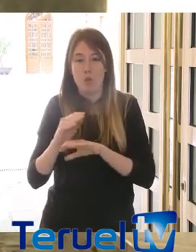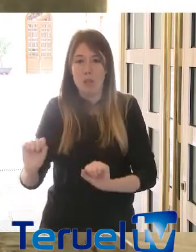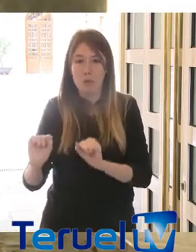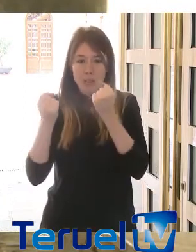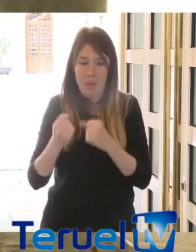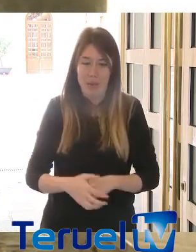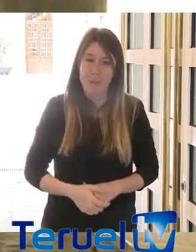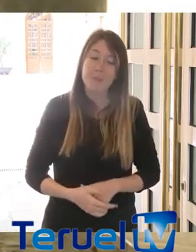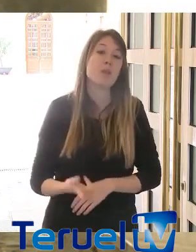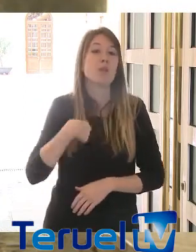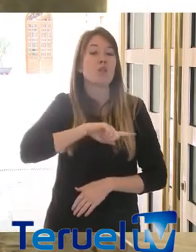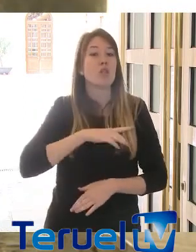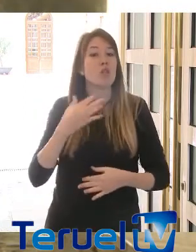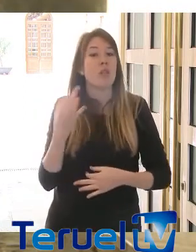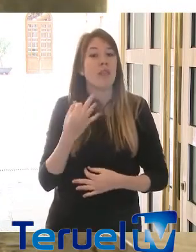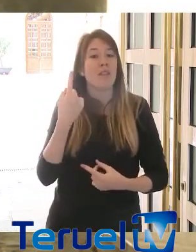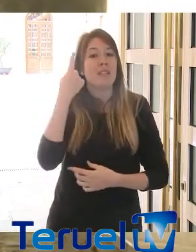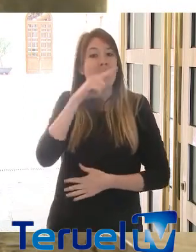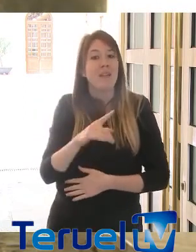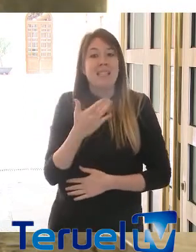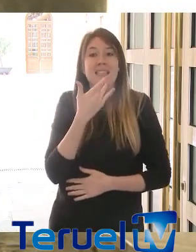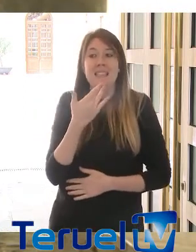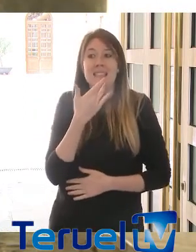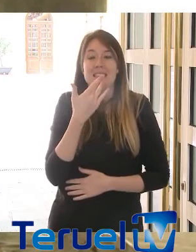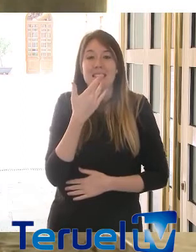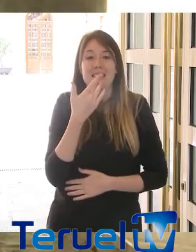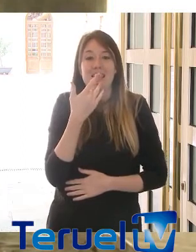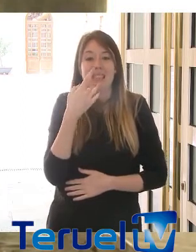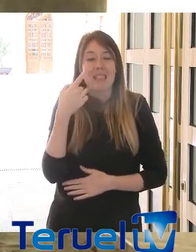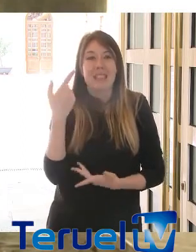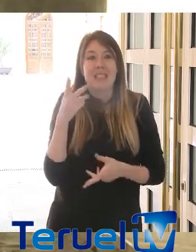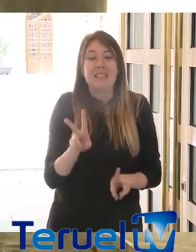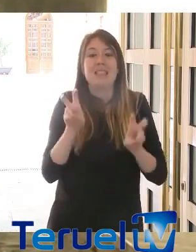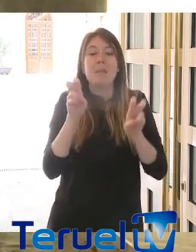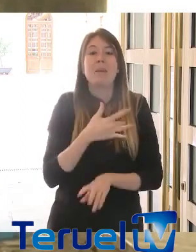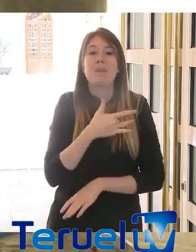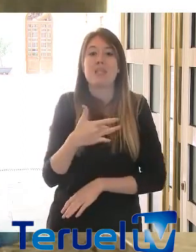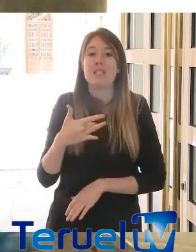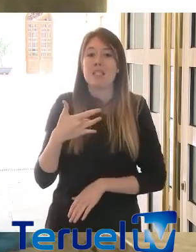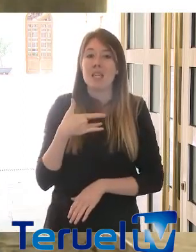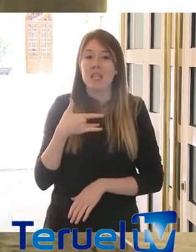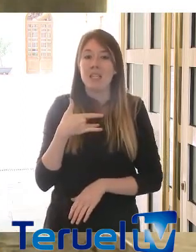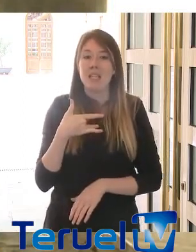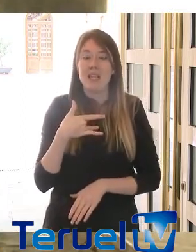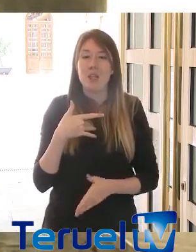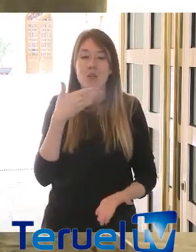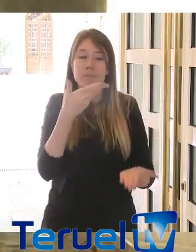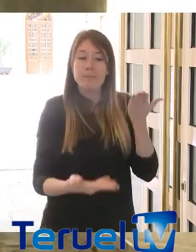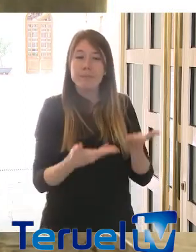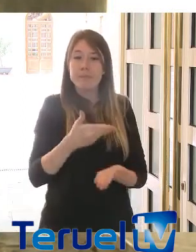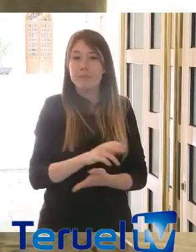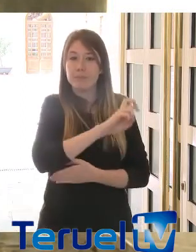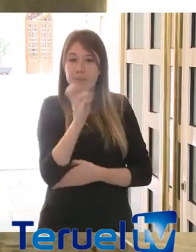ser muy conscientes que sin perjuicio del drama sanitario será objeto de otro tipo de valoraciones